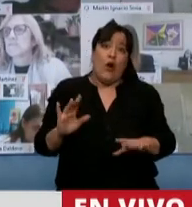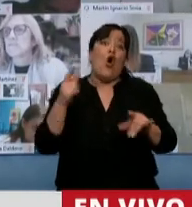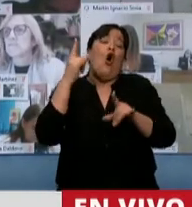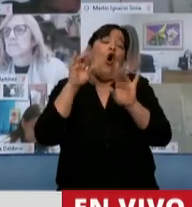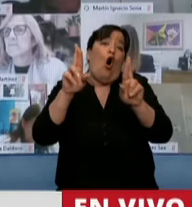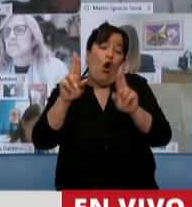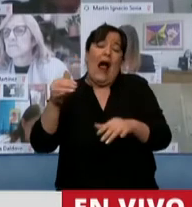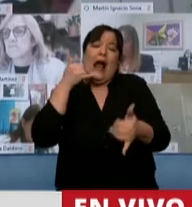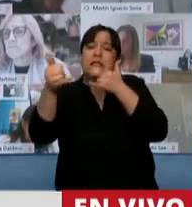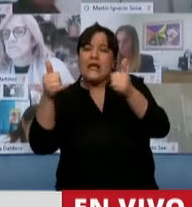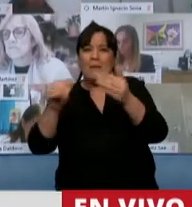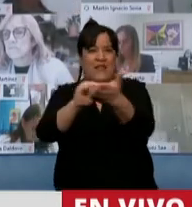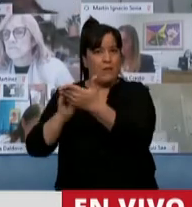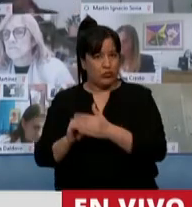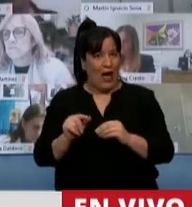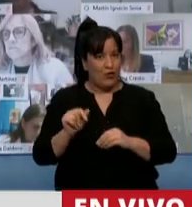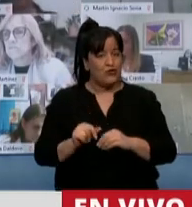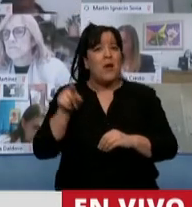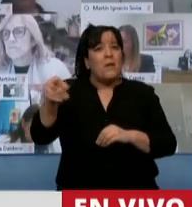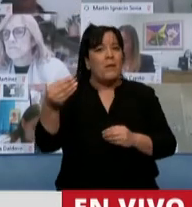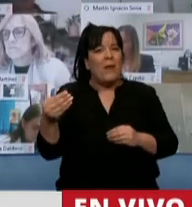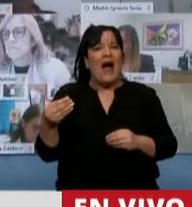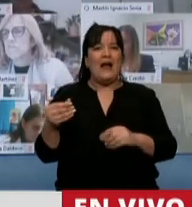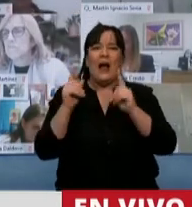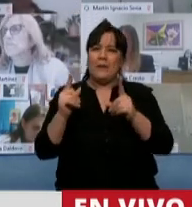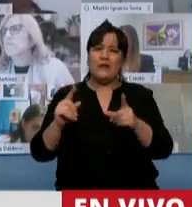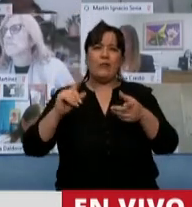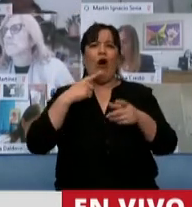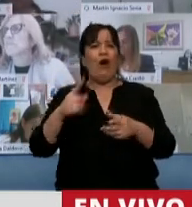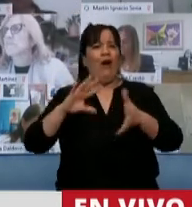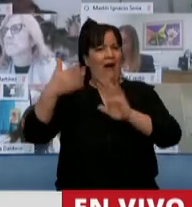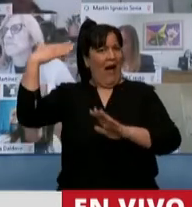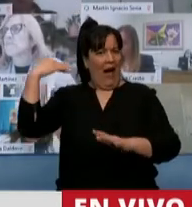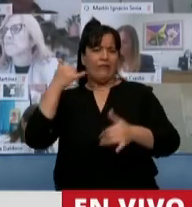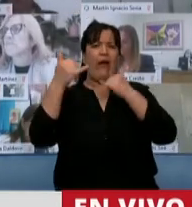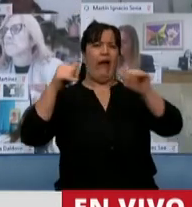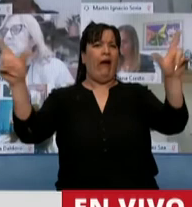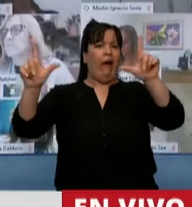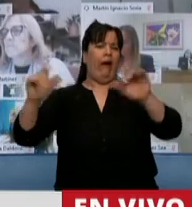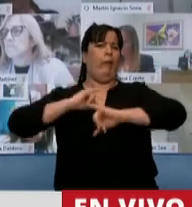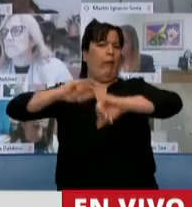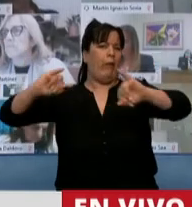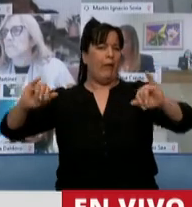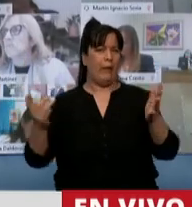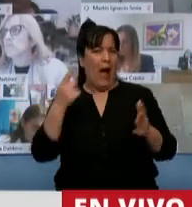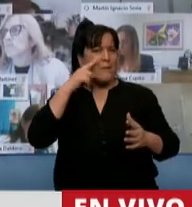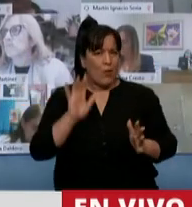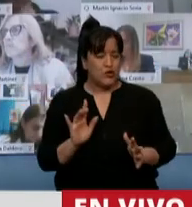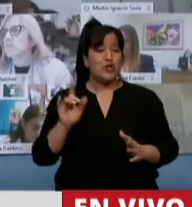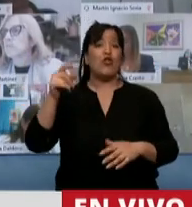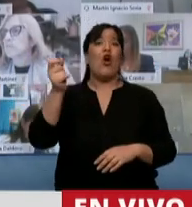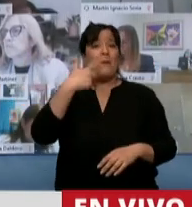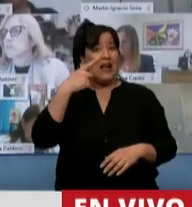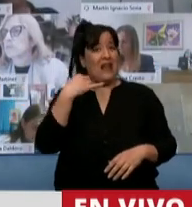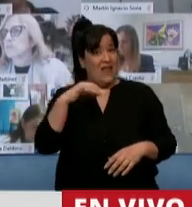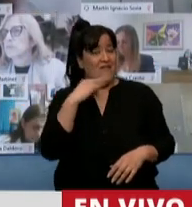por teléfono a sus diputados, como lo llamó para hacer esta pantomina y este show mediático que están haciendo y que les diga que